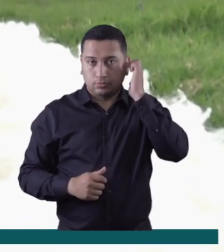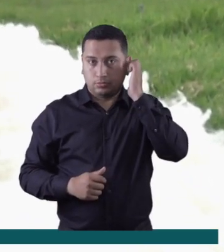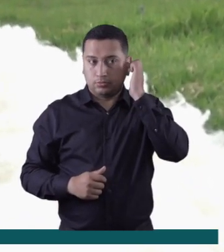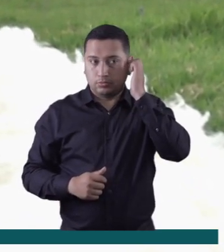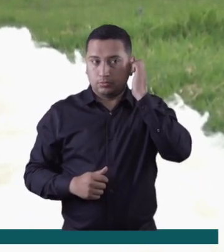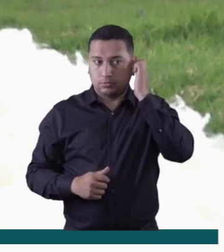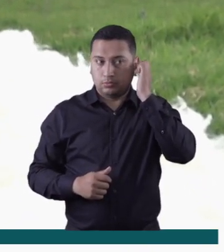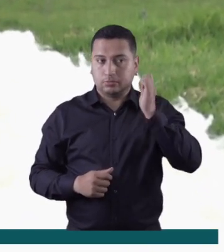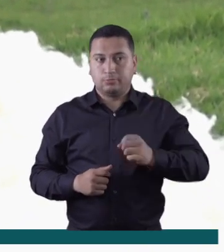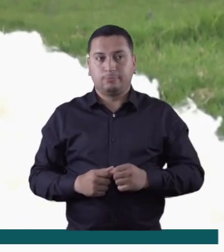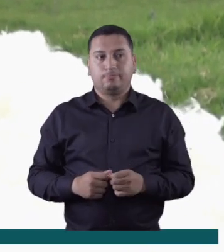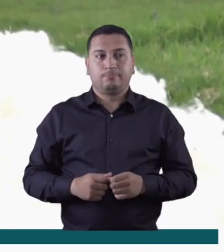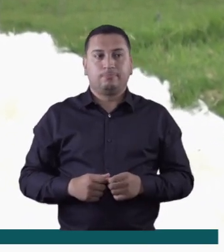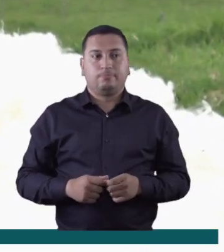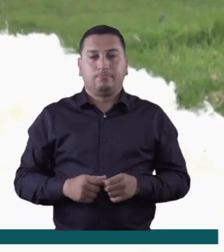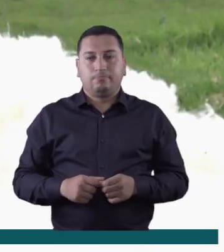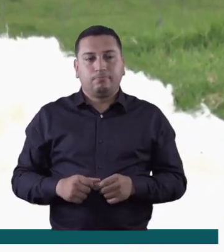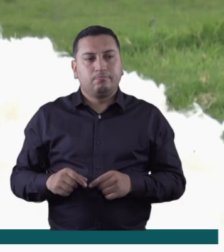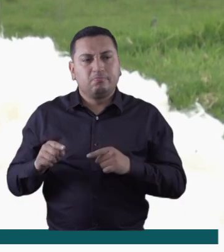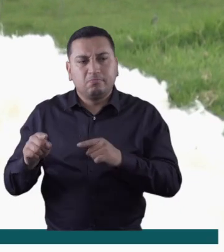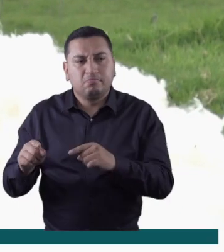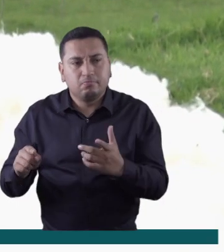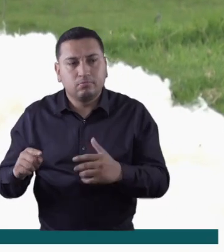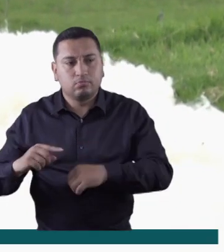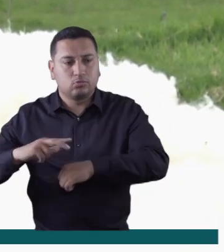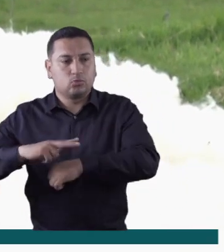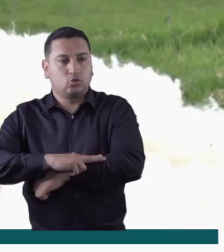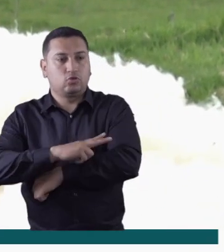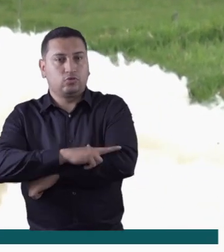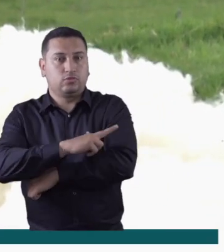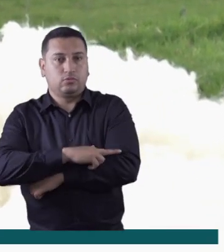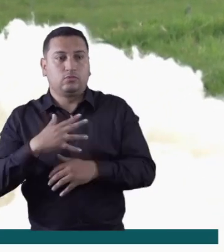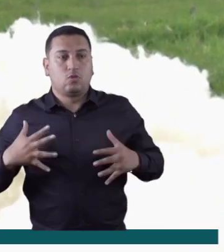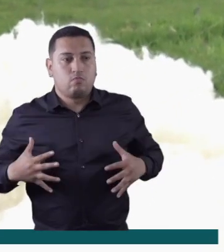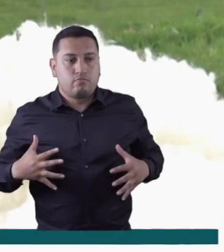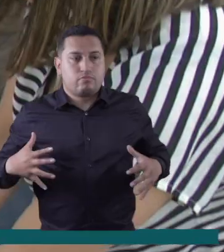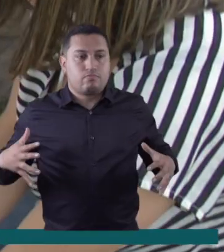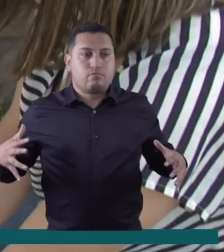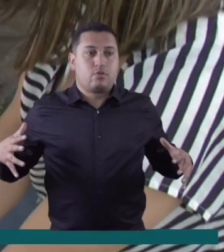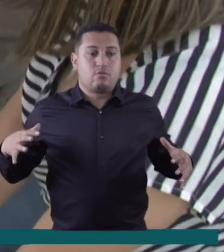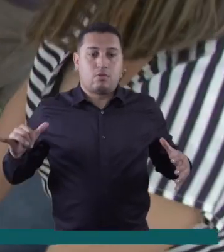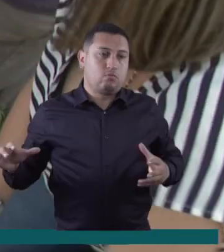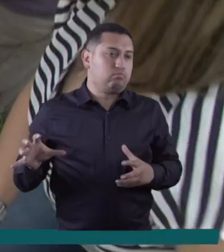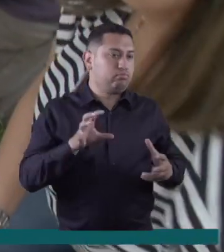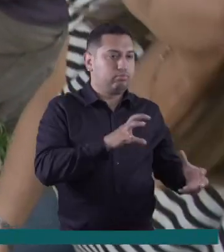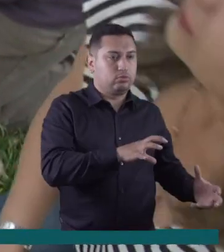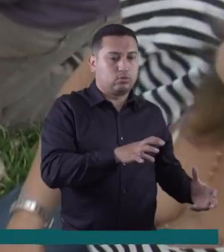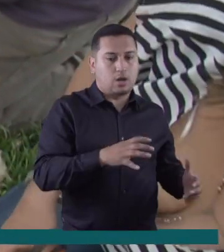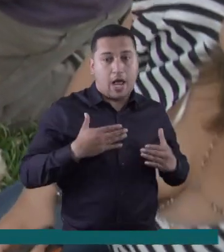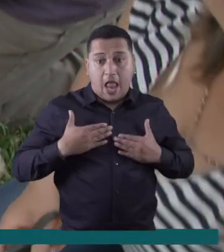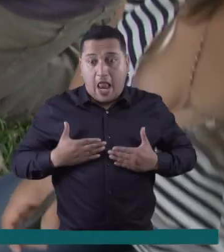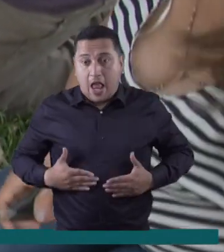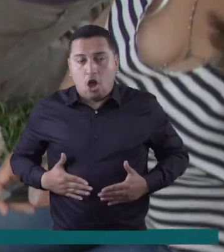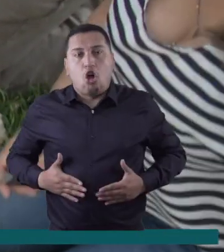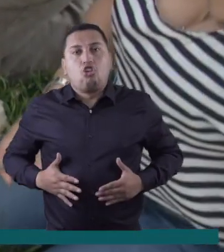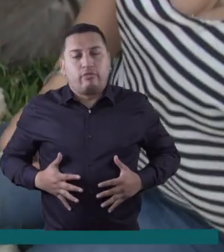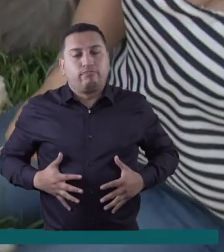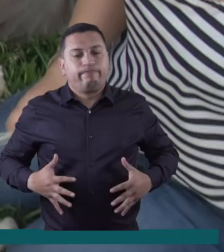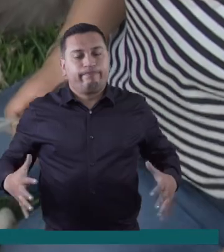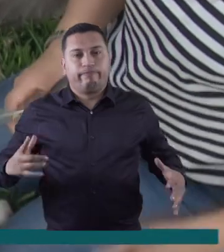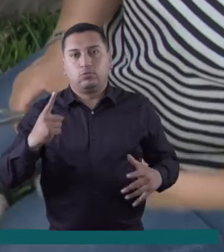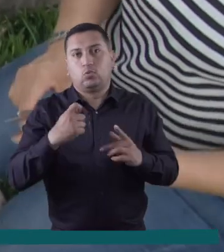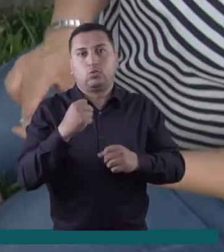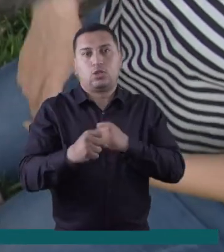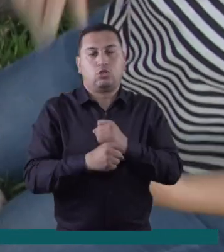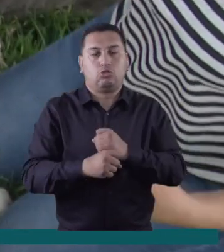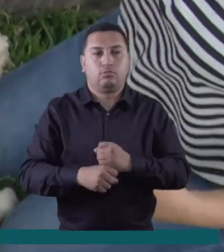año a las ovejas y se hace para que la oveja pueda dar otro vellón.